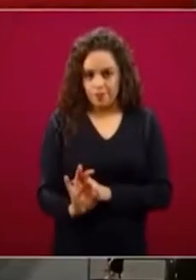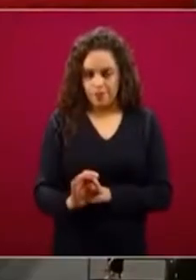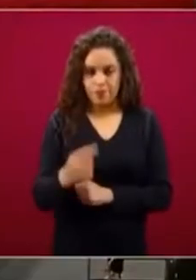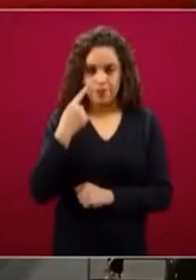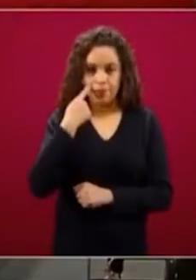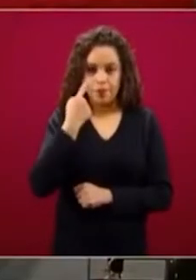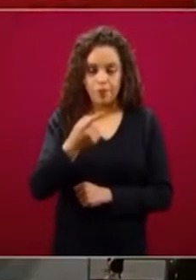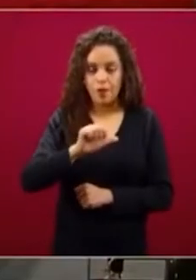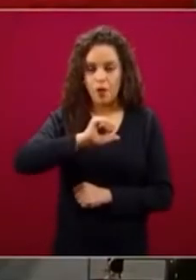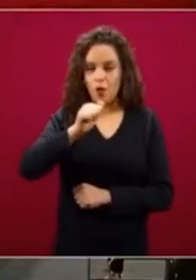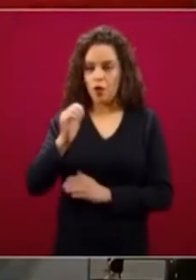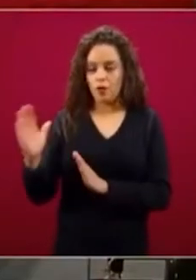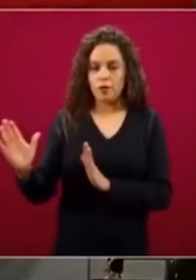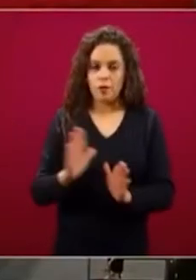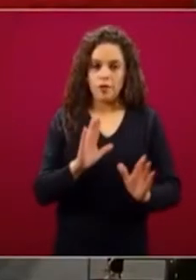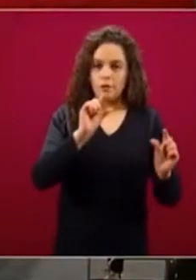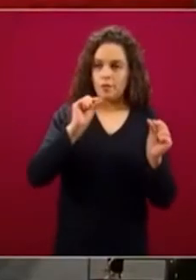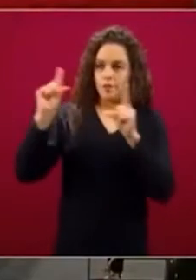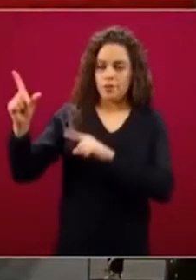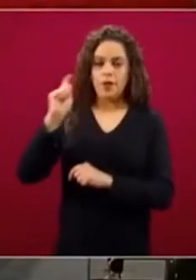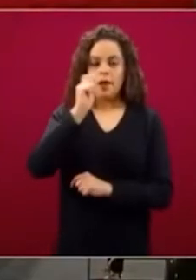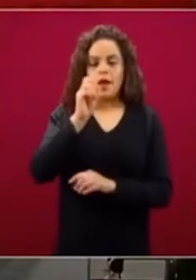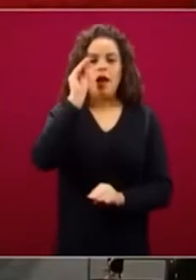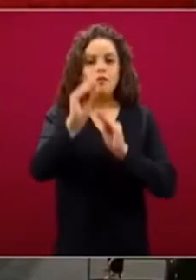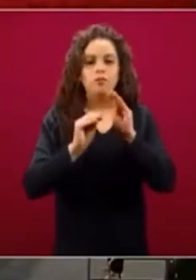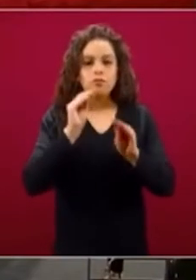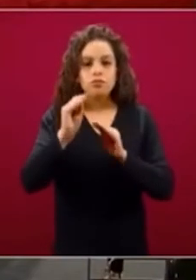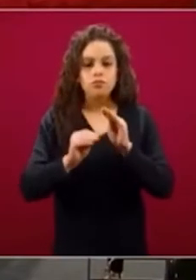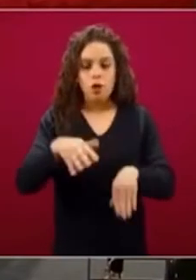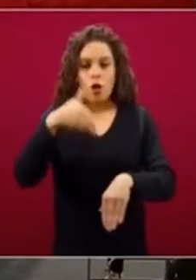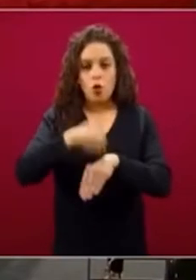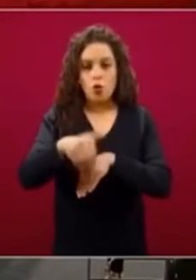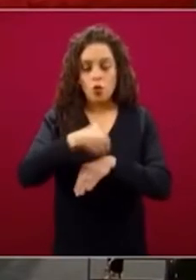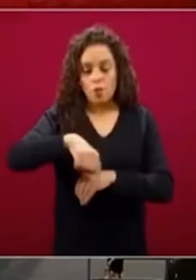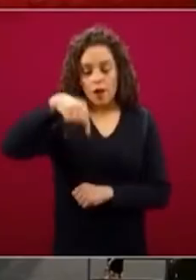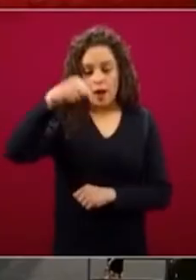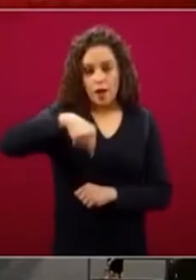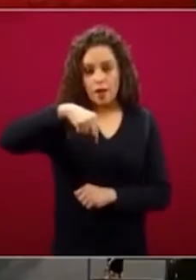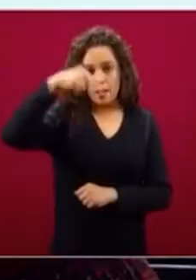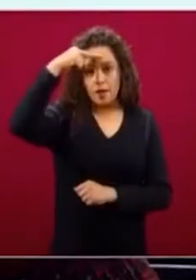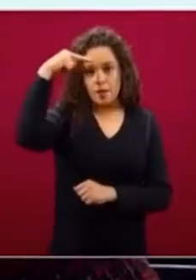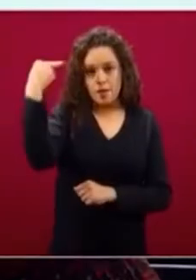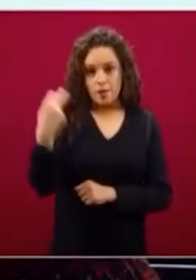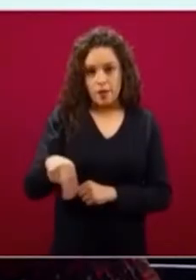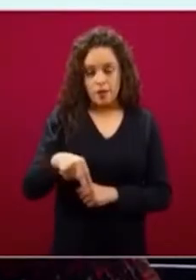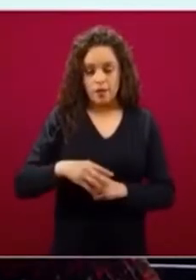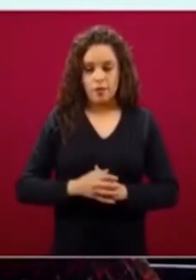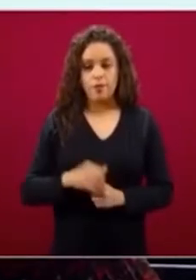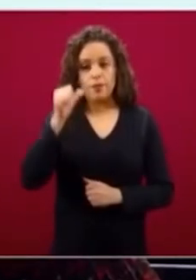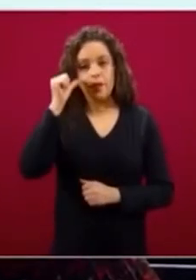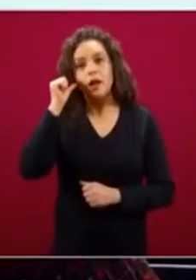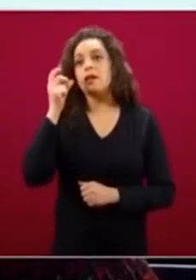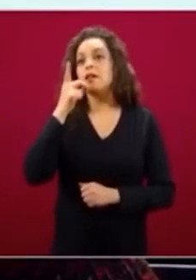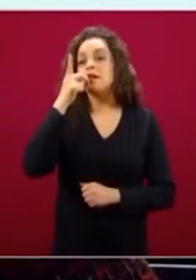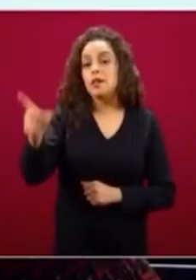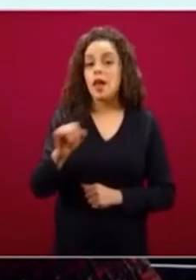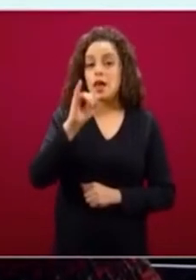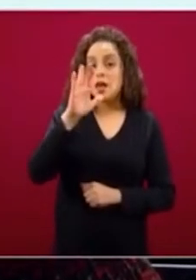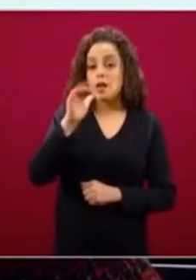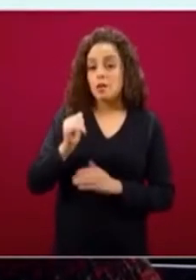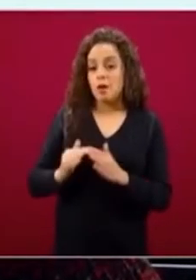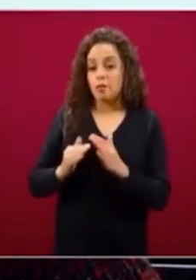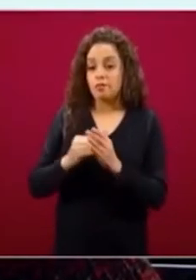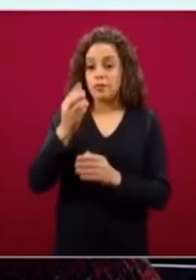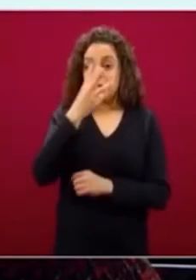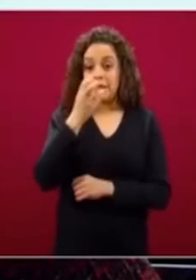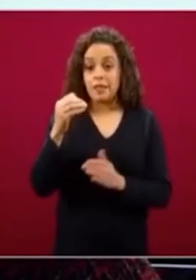siguiente diapositiva, que es la actualización de las cifras de México. Ayer decíamos que estábamos a punto de superar los 300 mil, hoy día ya